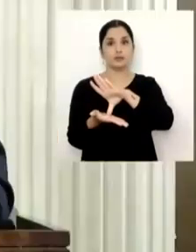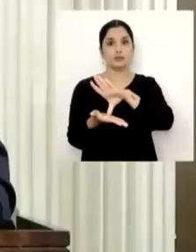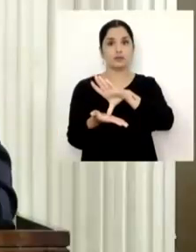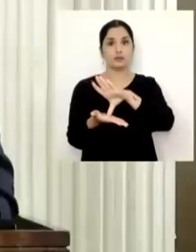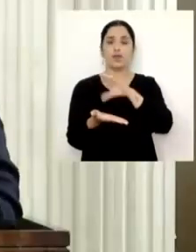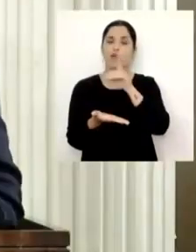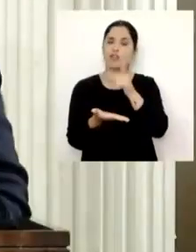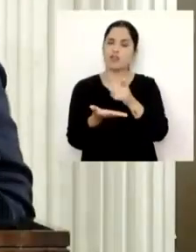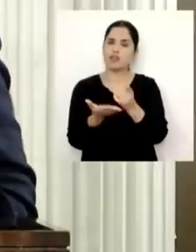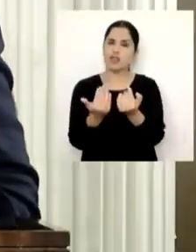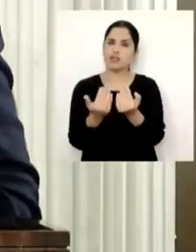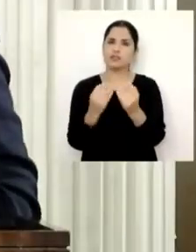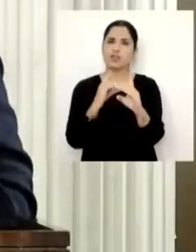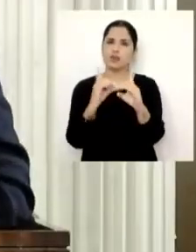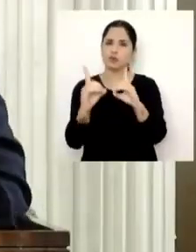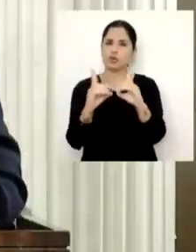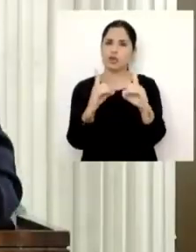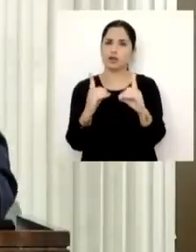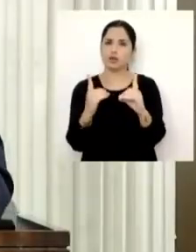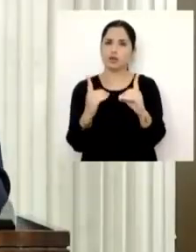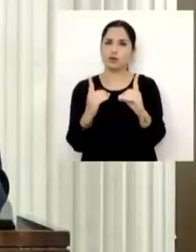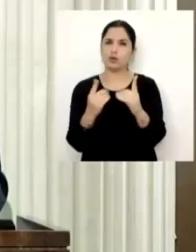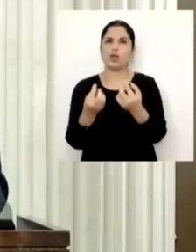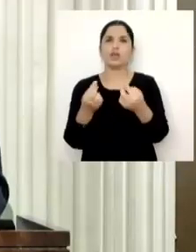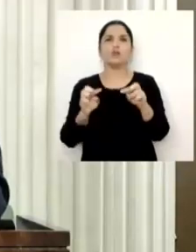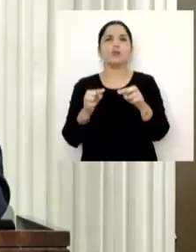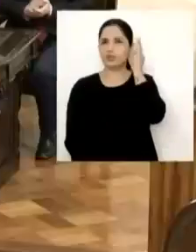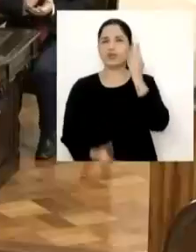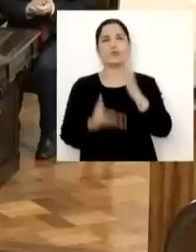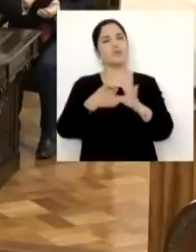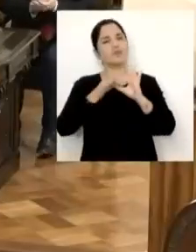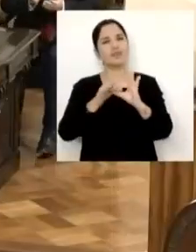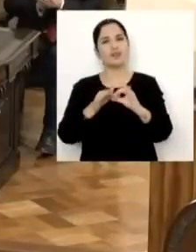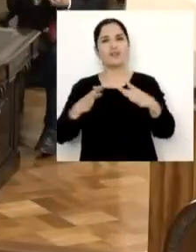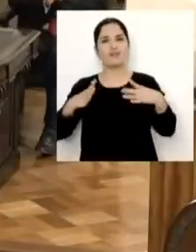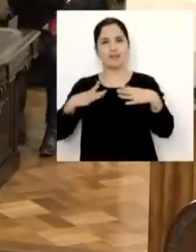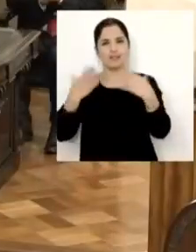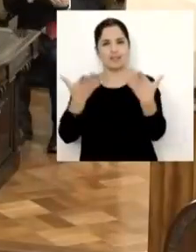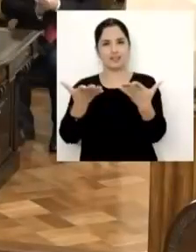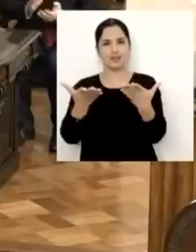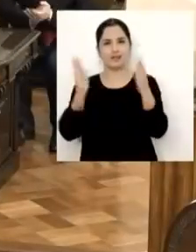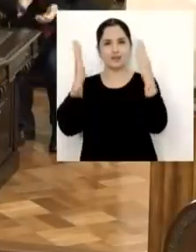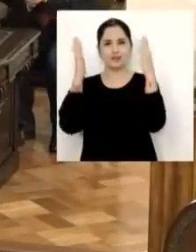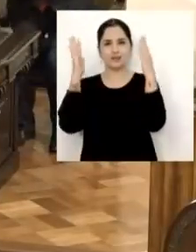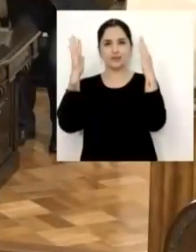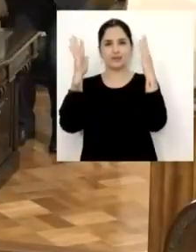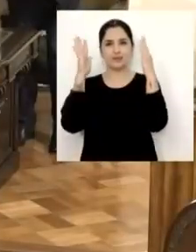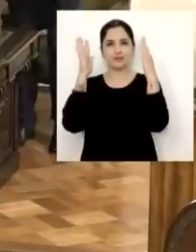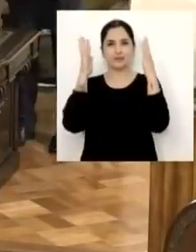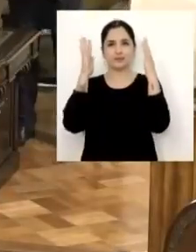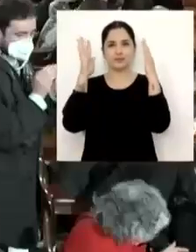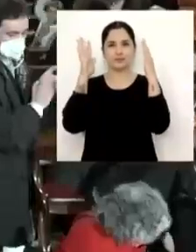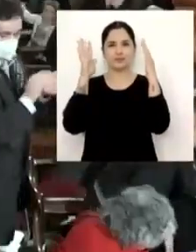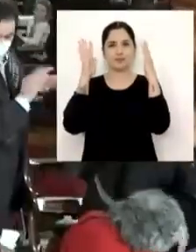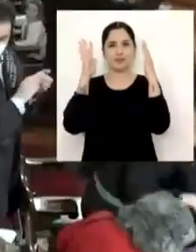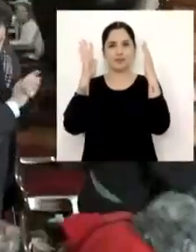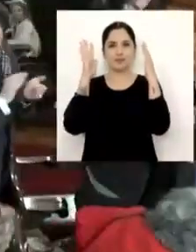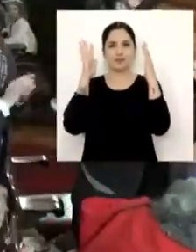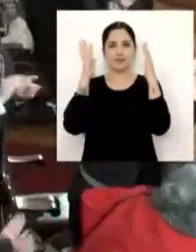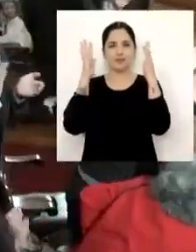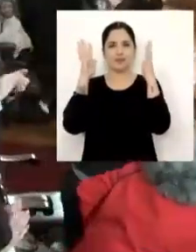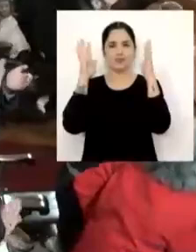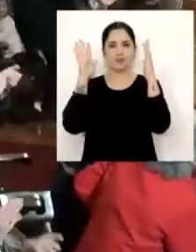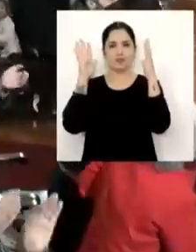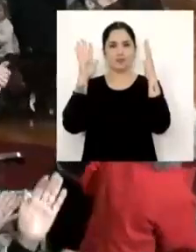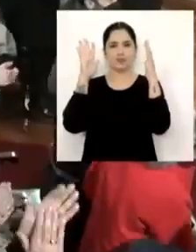defender dos conceptos, lo público y también lo colaborativo. También señaló que el cambio de mando no es el traspaso de un